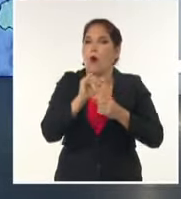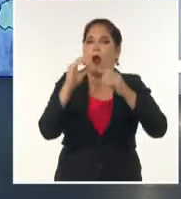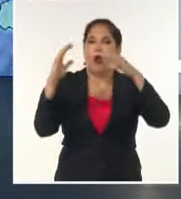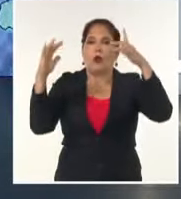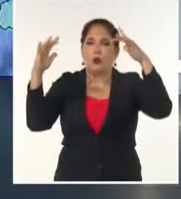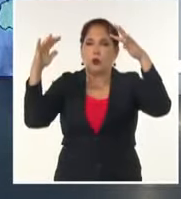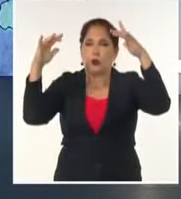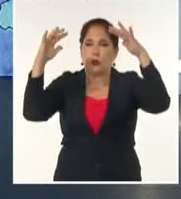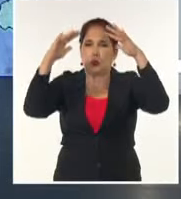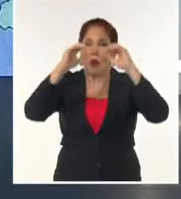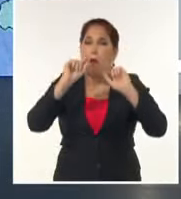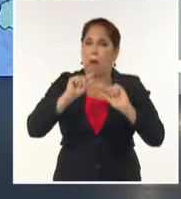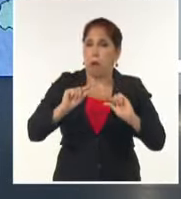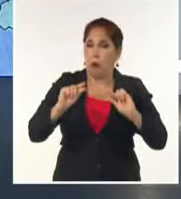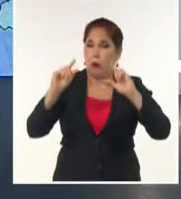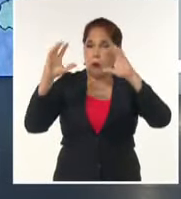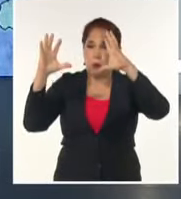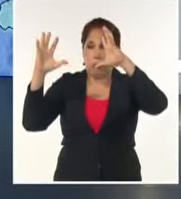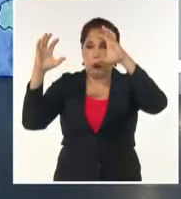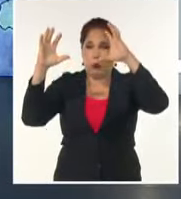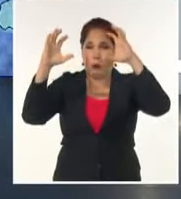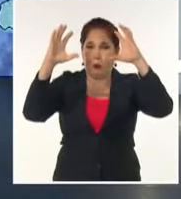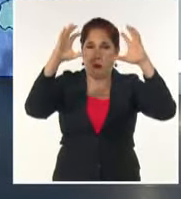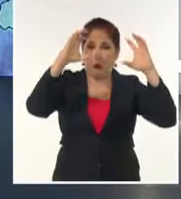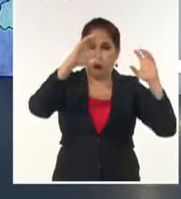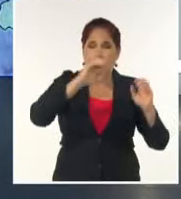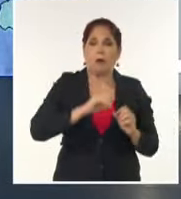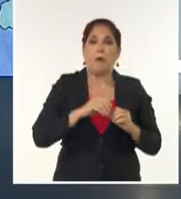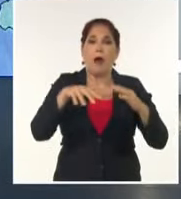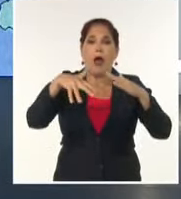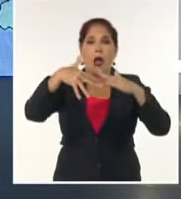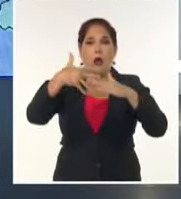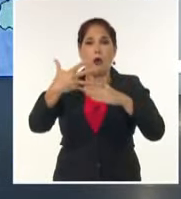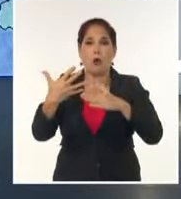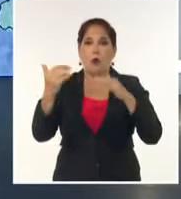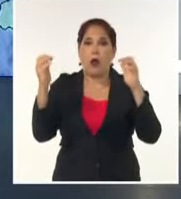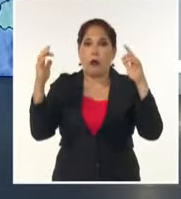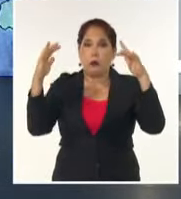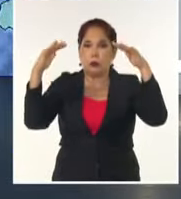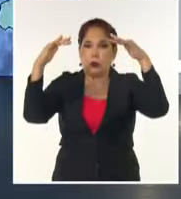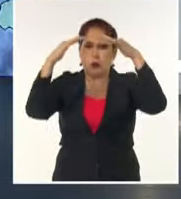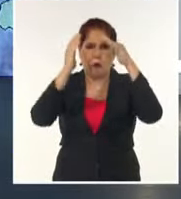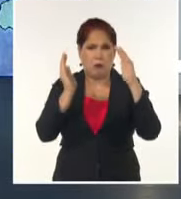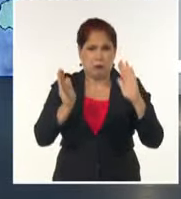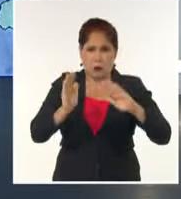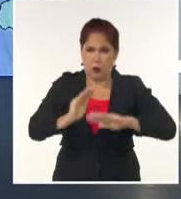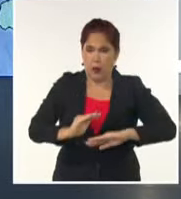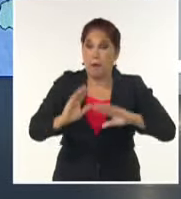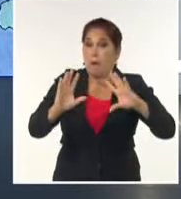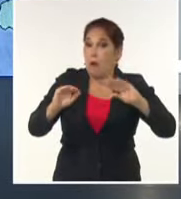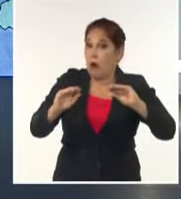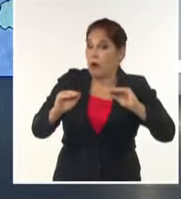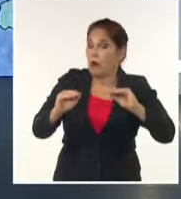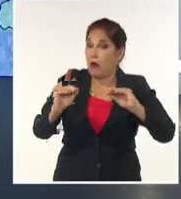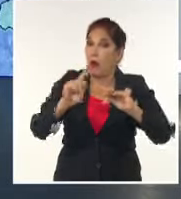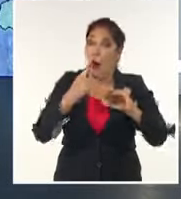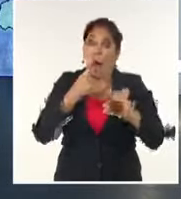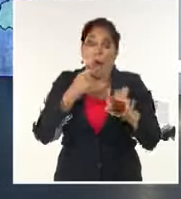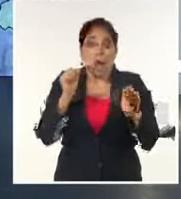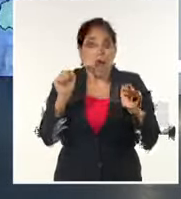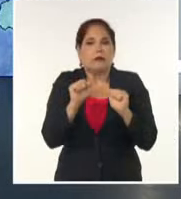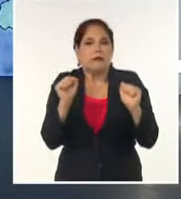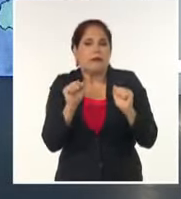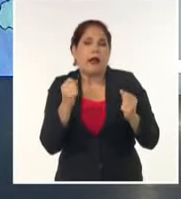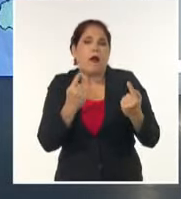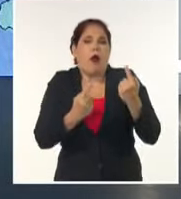nubosidad, pero a su vez, la ausencia de nubosidad durante la madrugada también está dando lugar a que las noches y las madrugadas también lleguen a ser algo